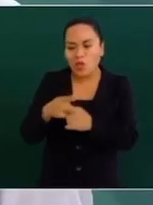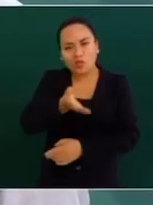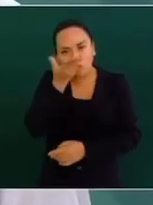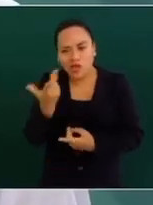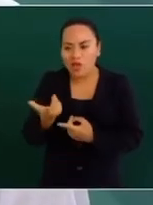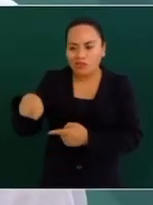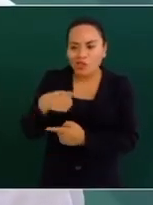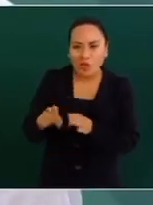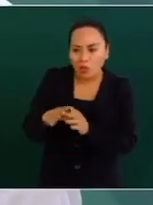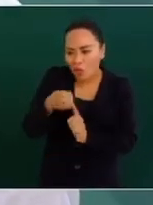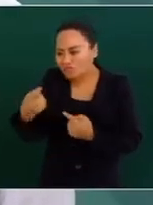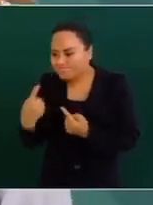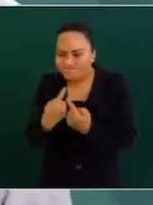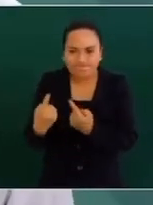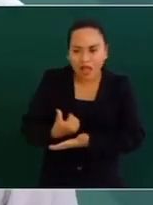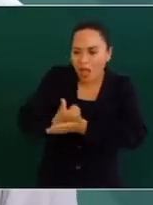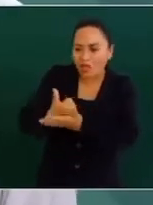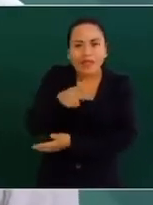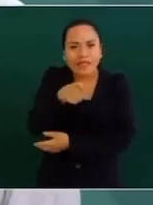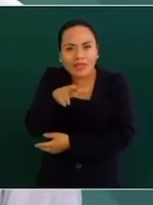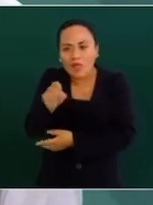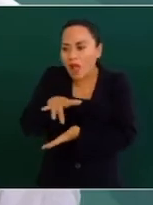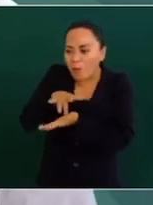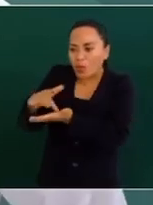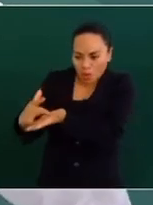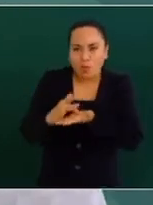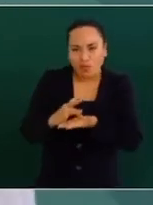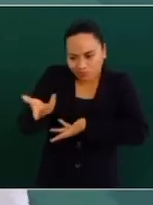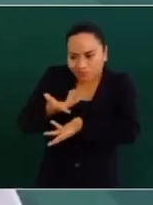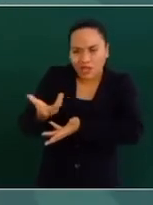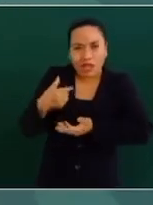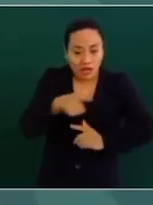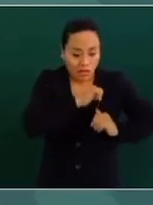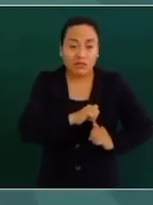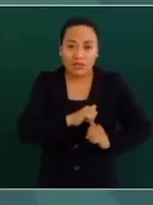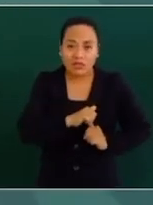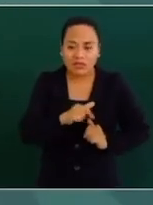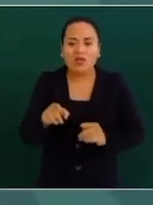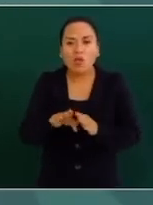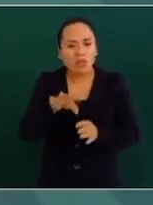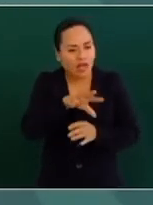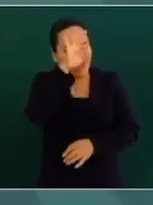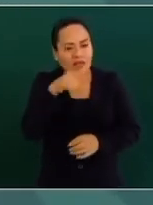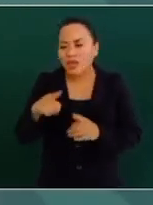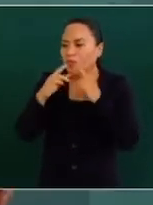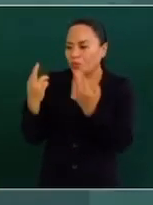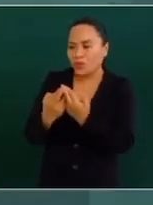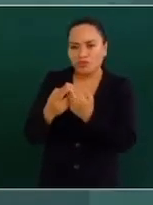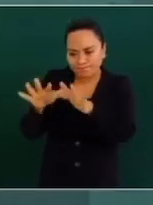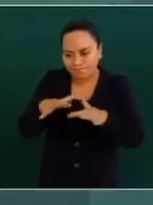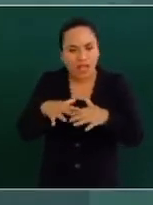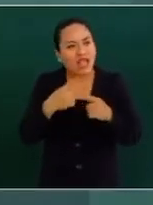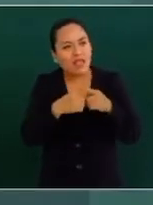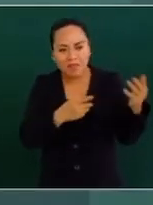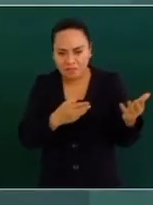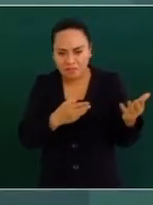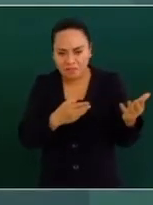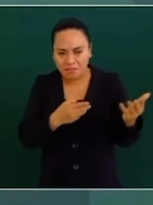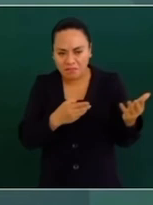social, al tequio, es que la autoridad sea electa por la asamblea, que nadie ande ahí.